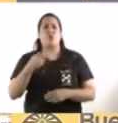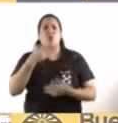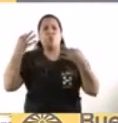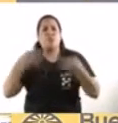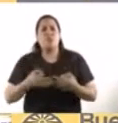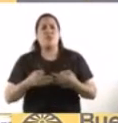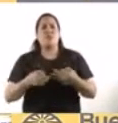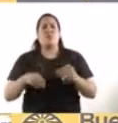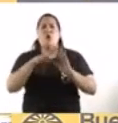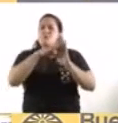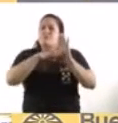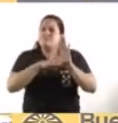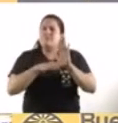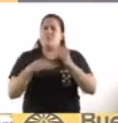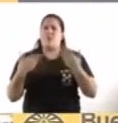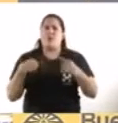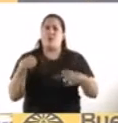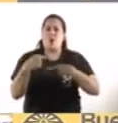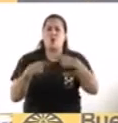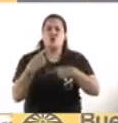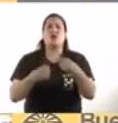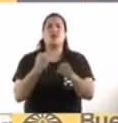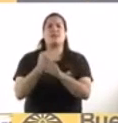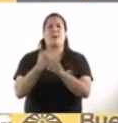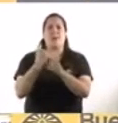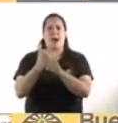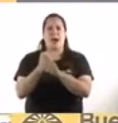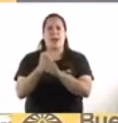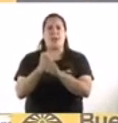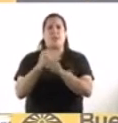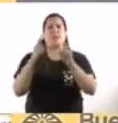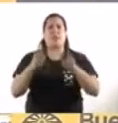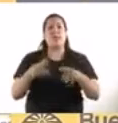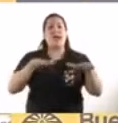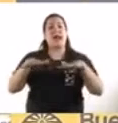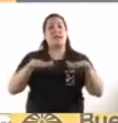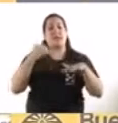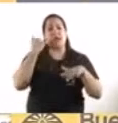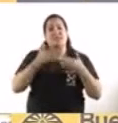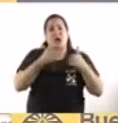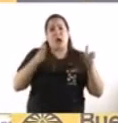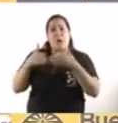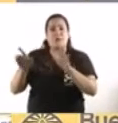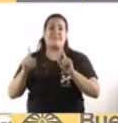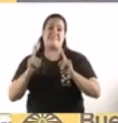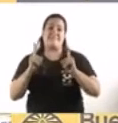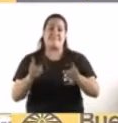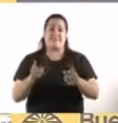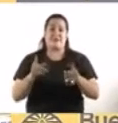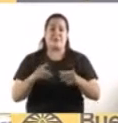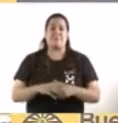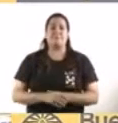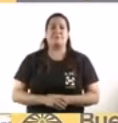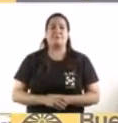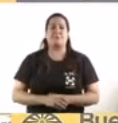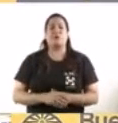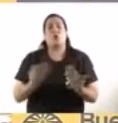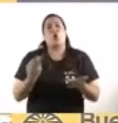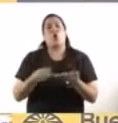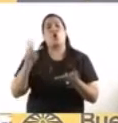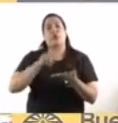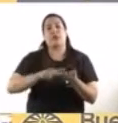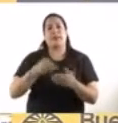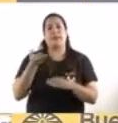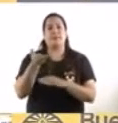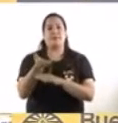vamos a poder seguir trabajando y manteniendo las actividades que hoy tenemos. Por eso, les pido una vez más,